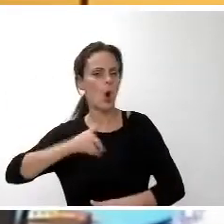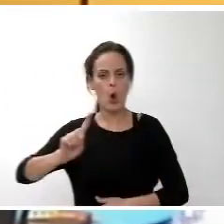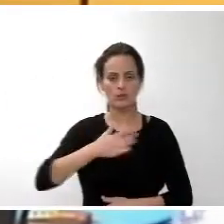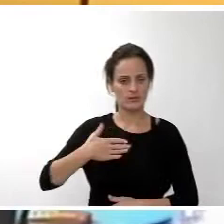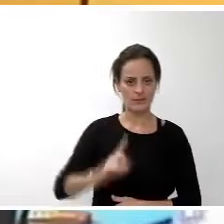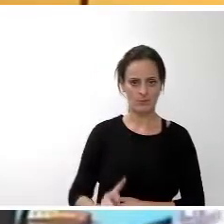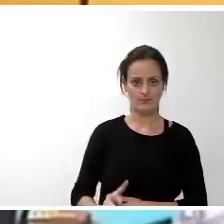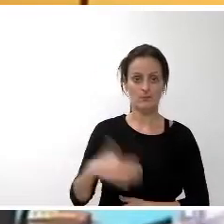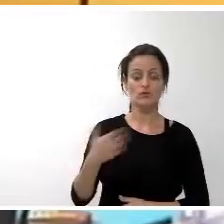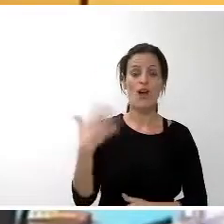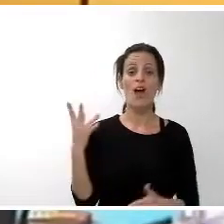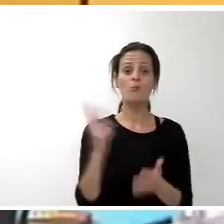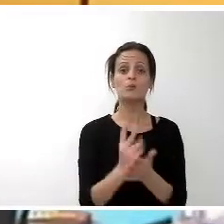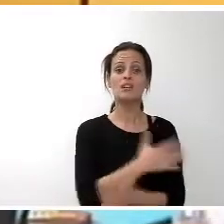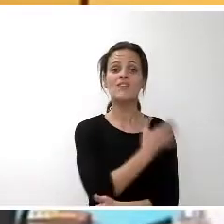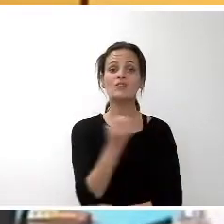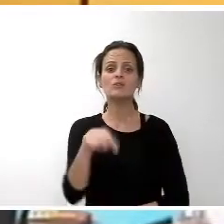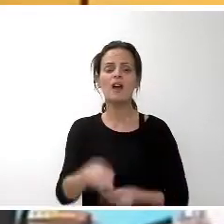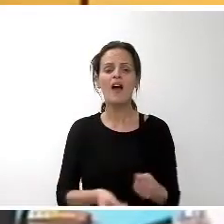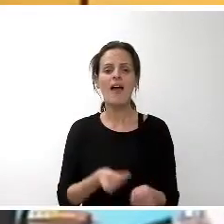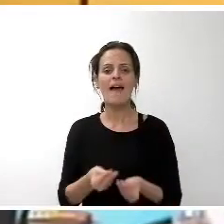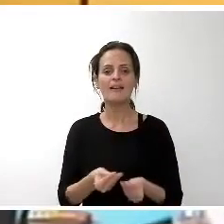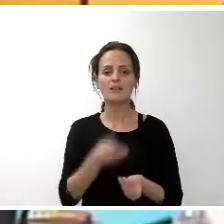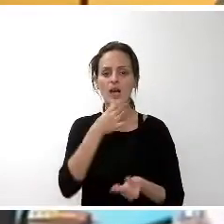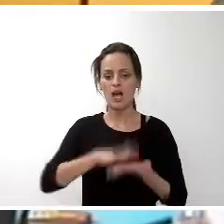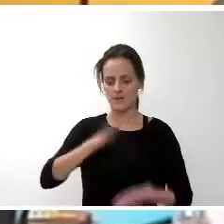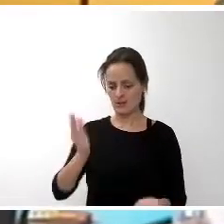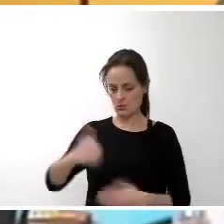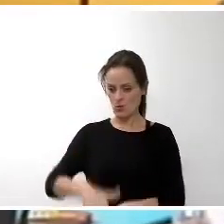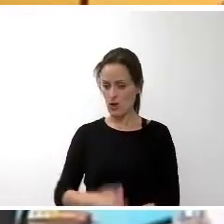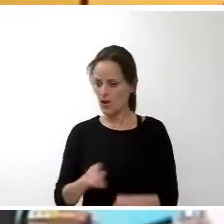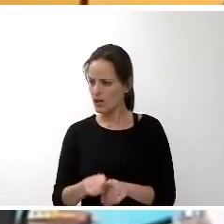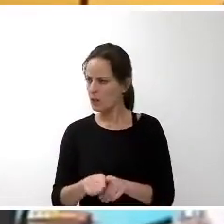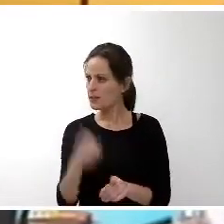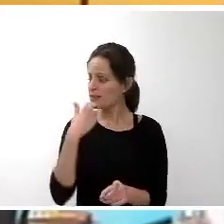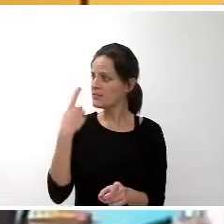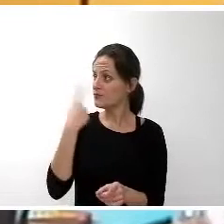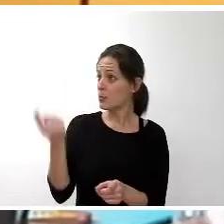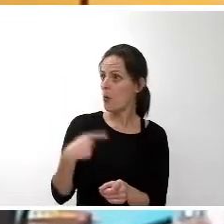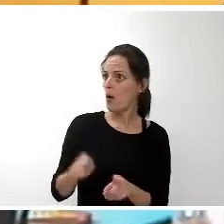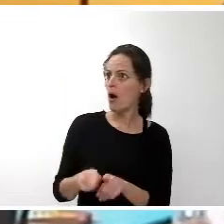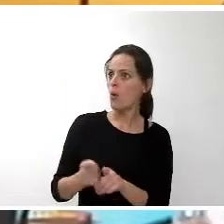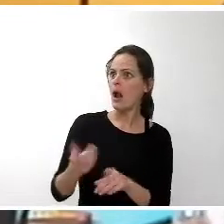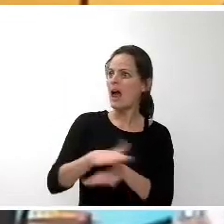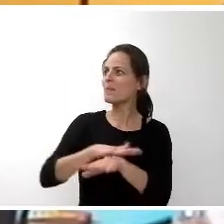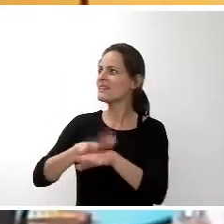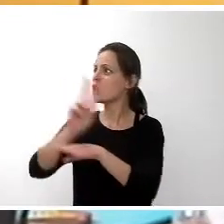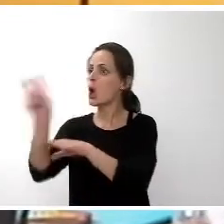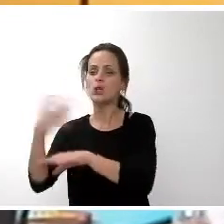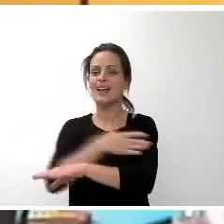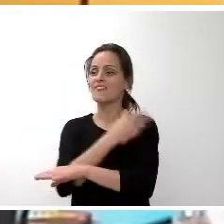en materia de empleo sin tener competencias no es comparable a ningún otro cabildo, a ninguna otra administración de su nivel.